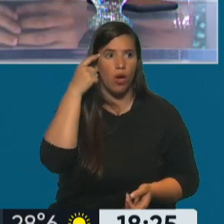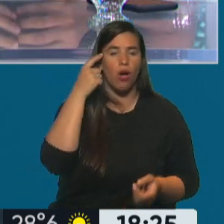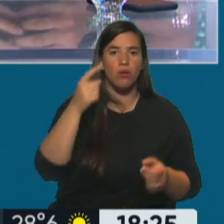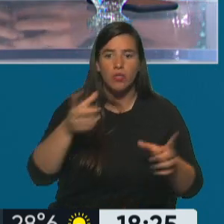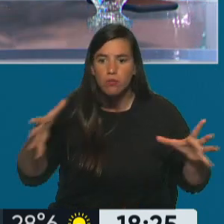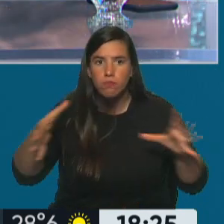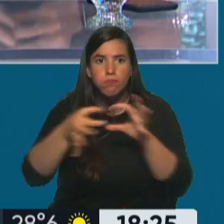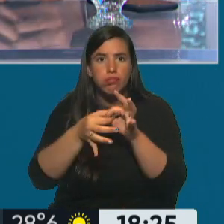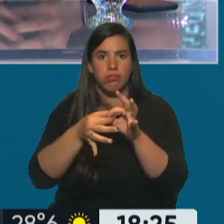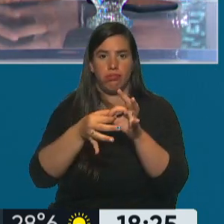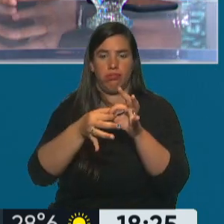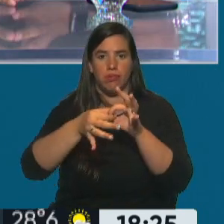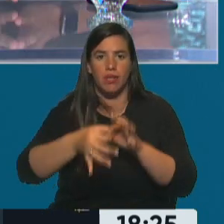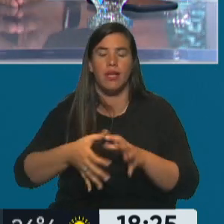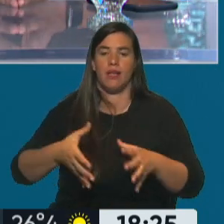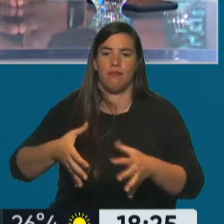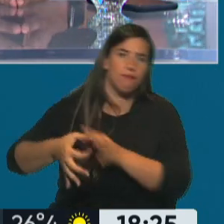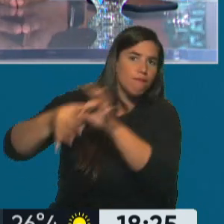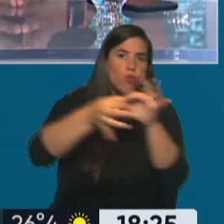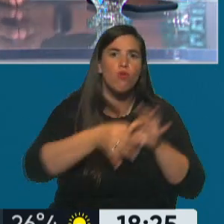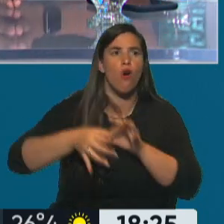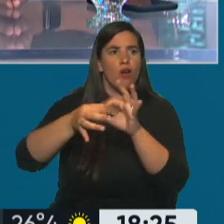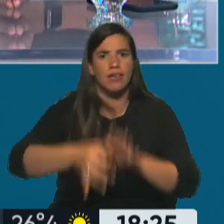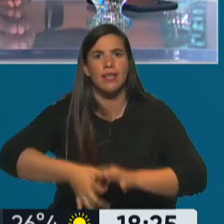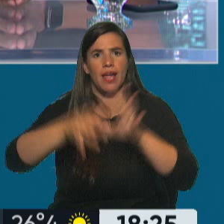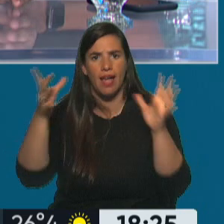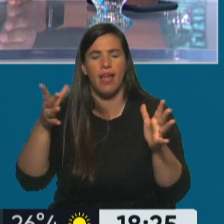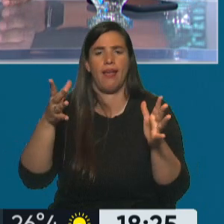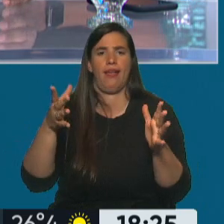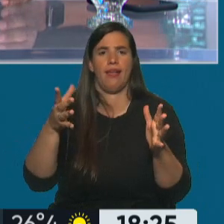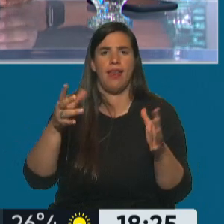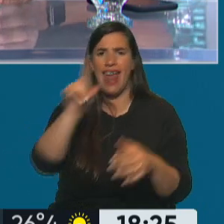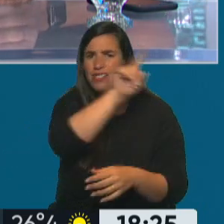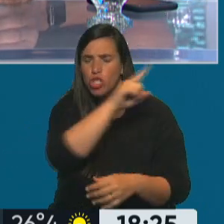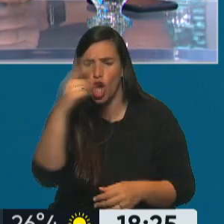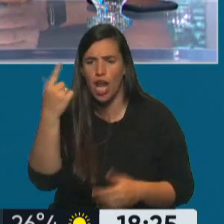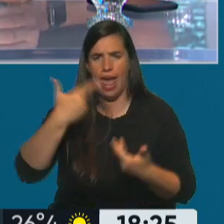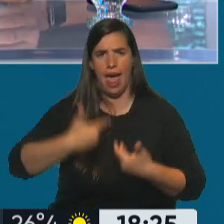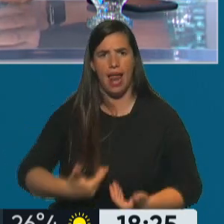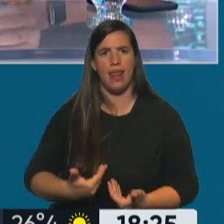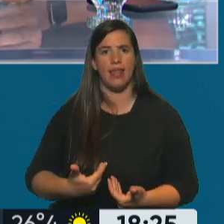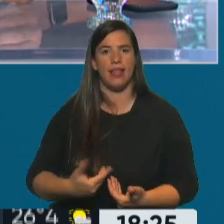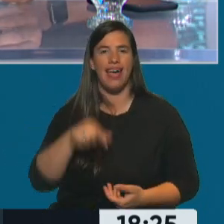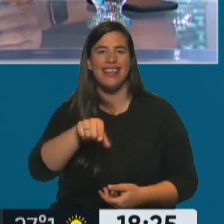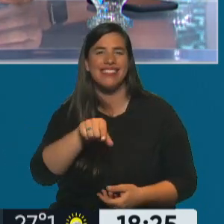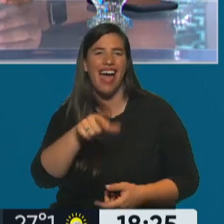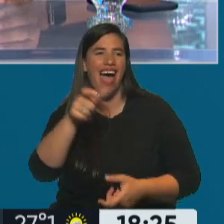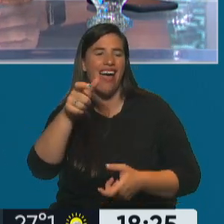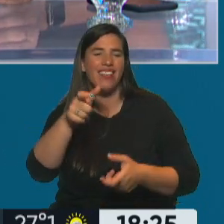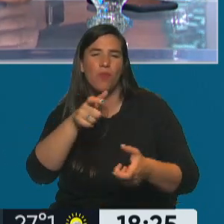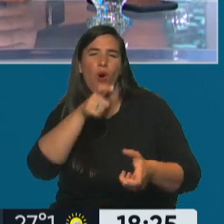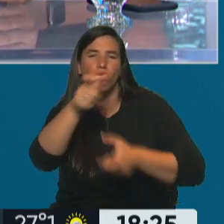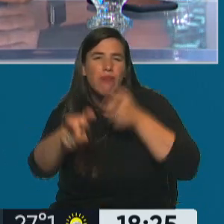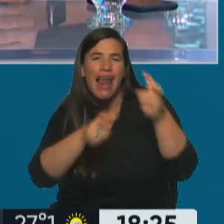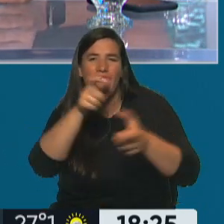democrático, al ADN nacional, y me parece que esa contestación genera y que también la identidad y las